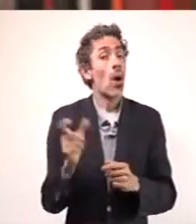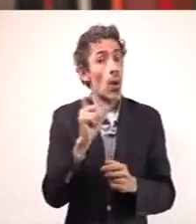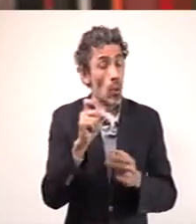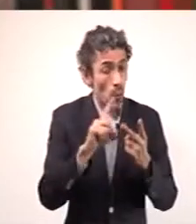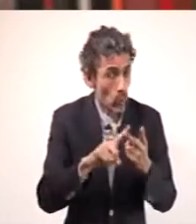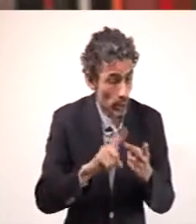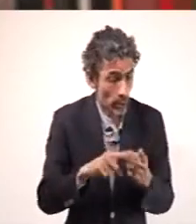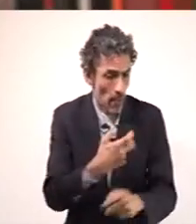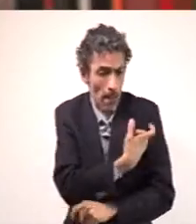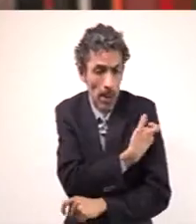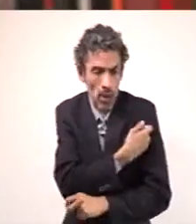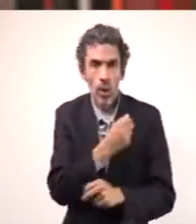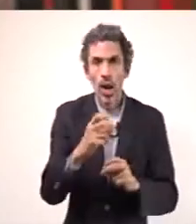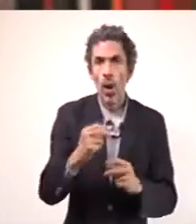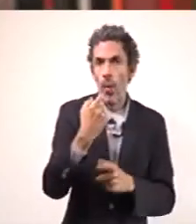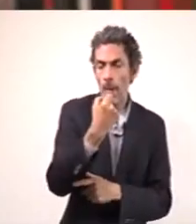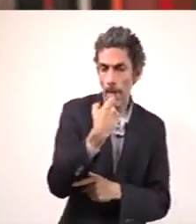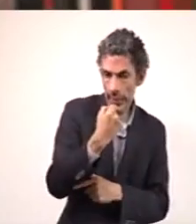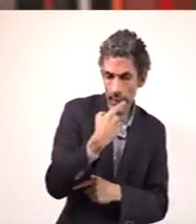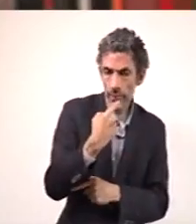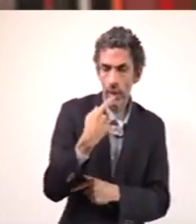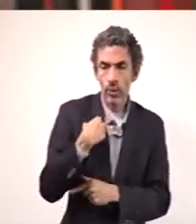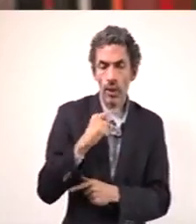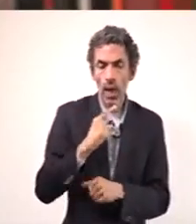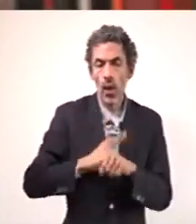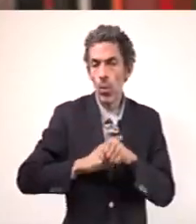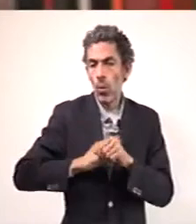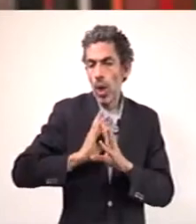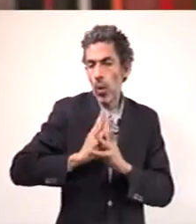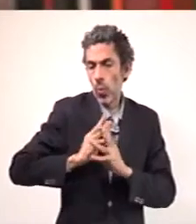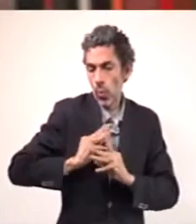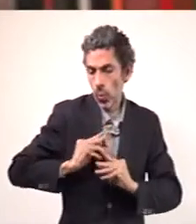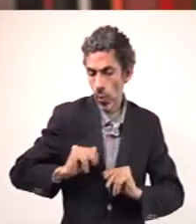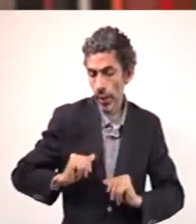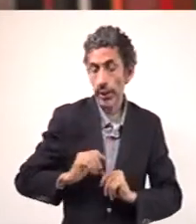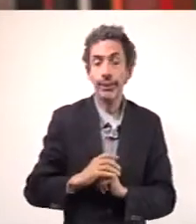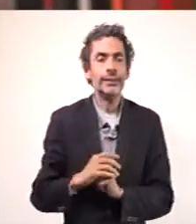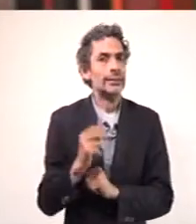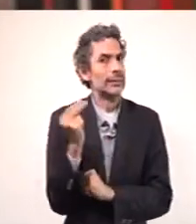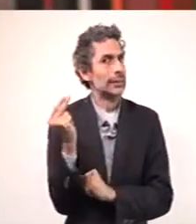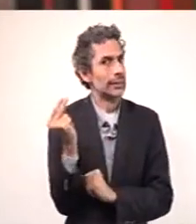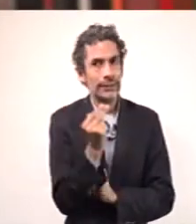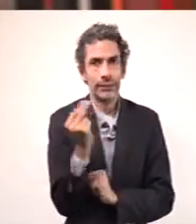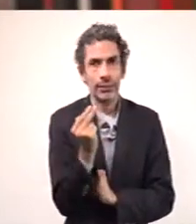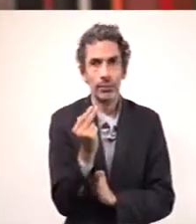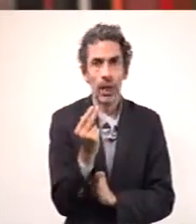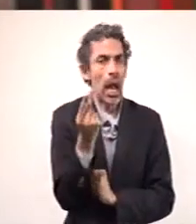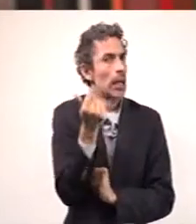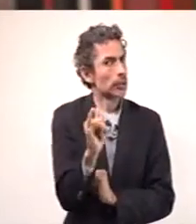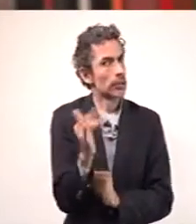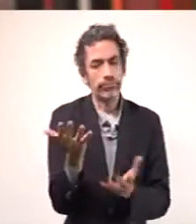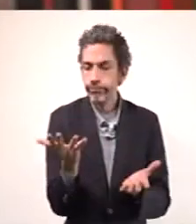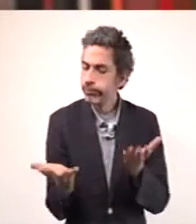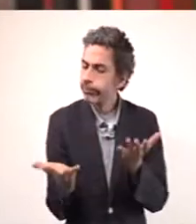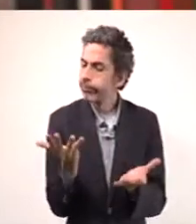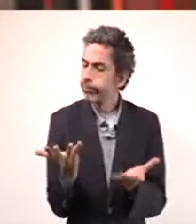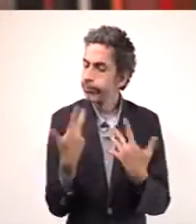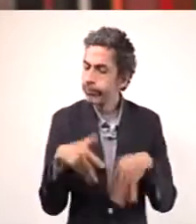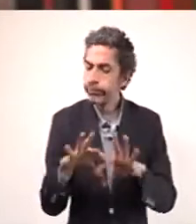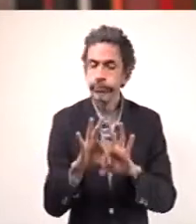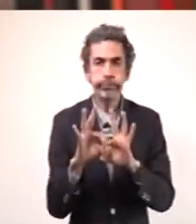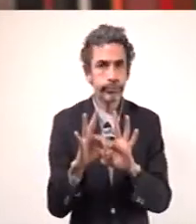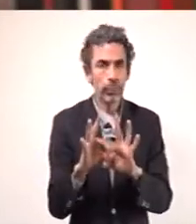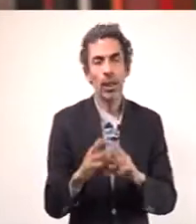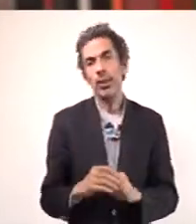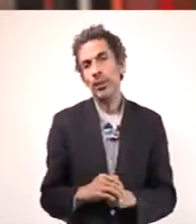una vacuna o algún medicamento que disminuya la gravedad de la enfermedad, tendremos que mantenernos en este difícil balance.